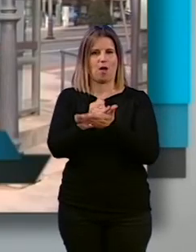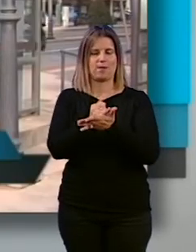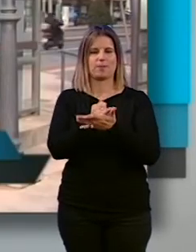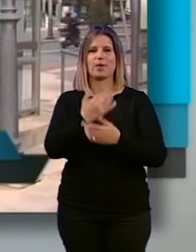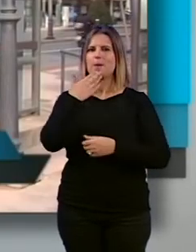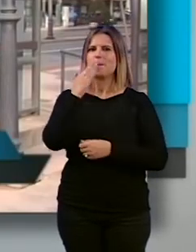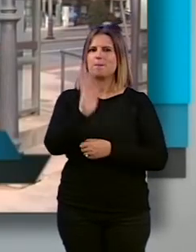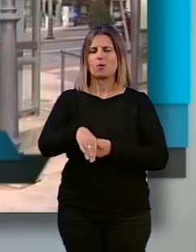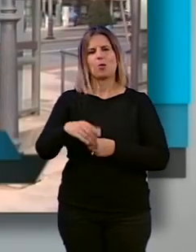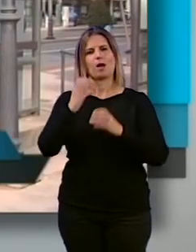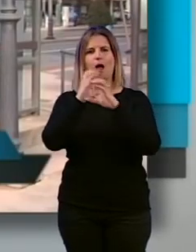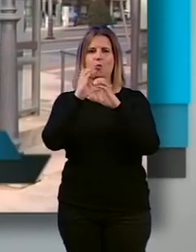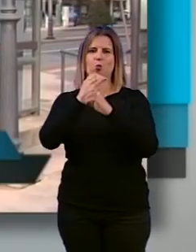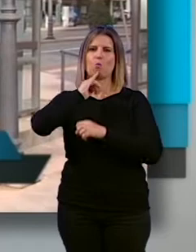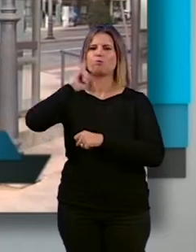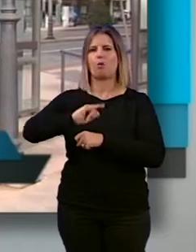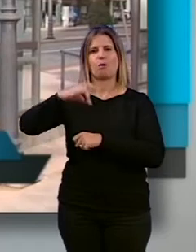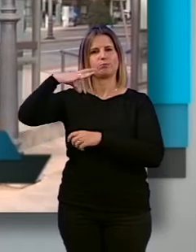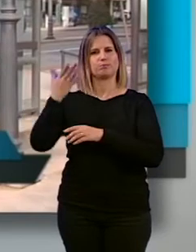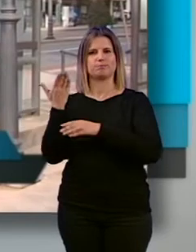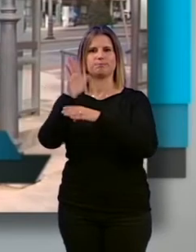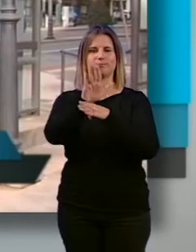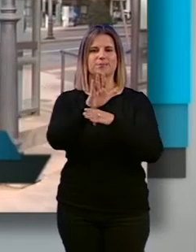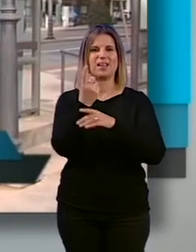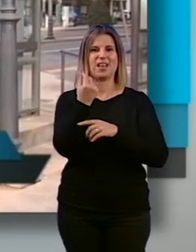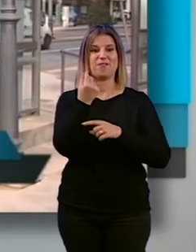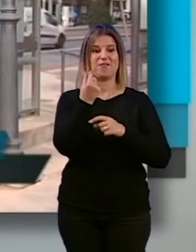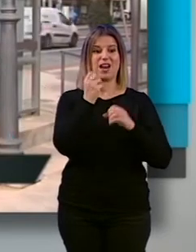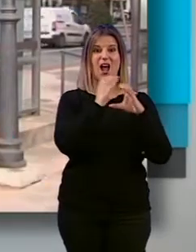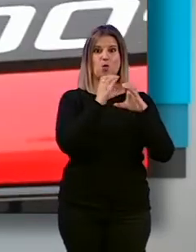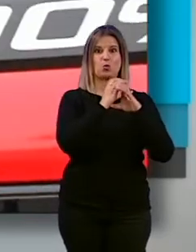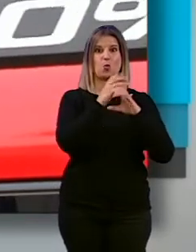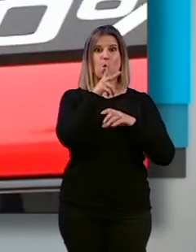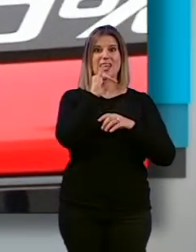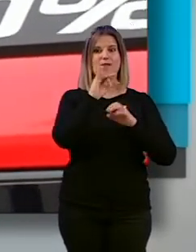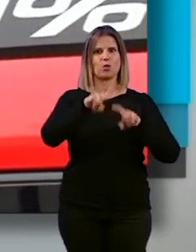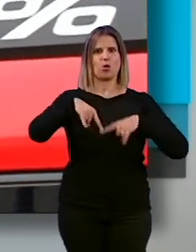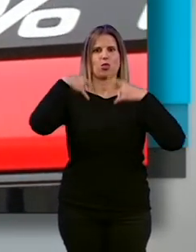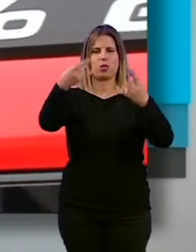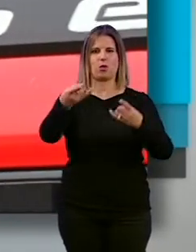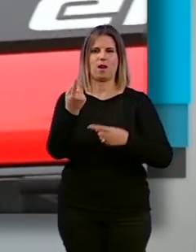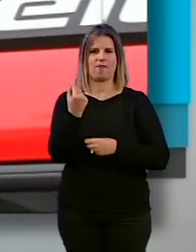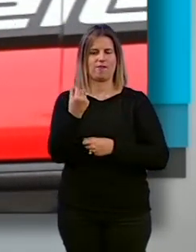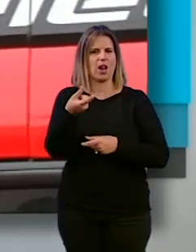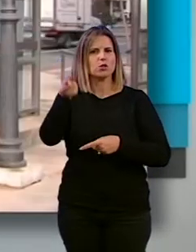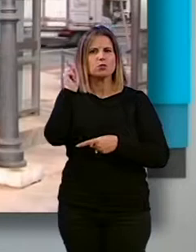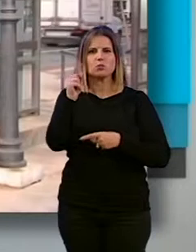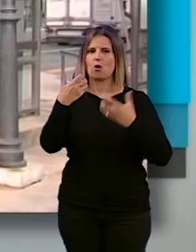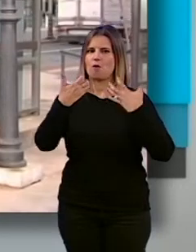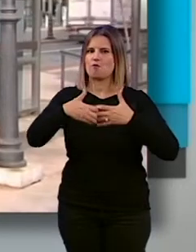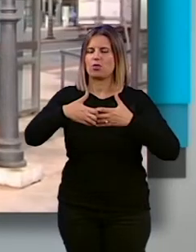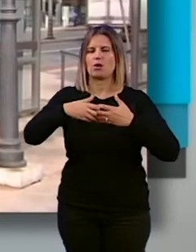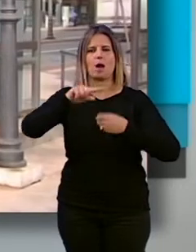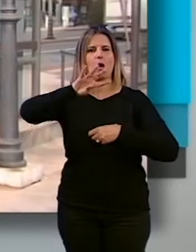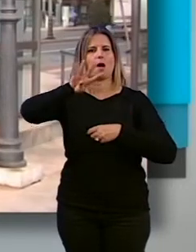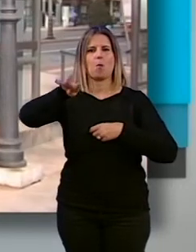presenta un autobús eléctrico que vale el doble que el autobús híbrido y además lo tiene solamente funcionando a media